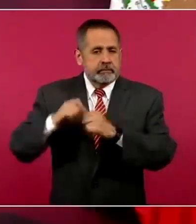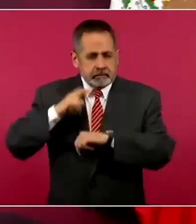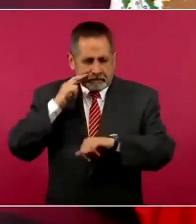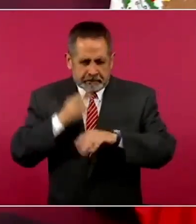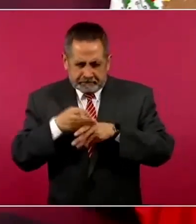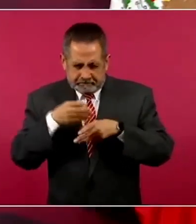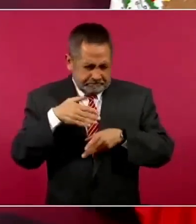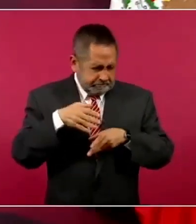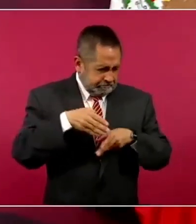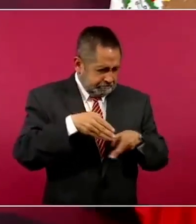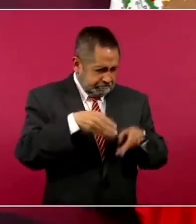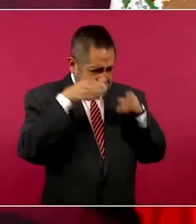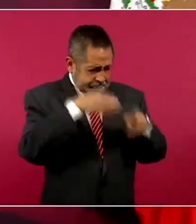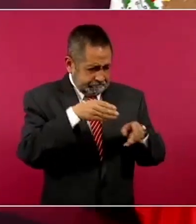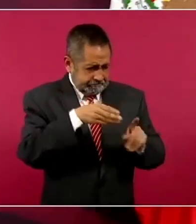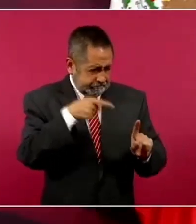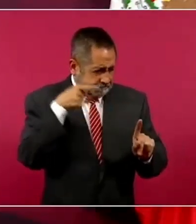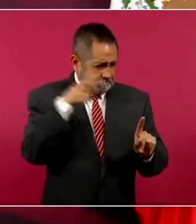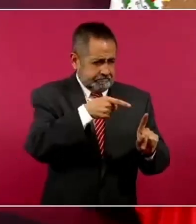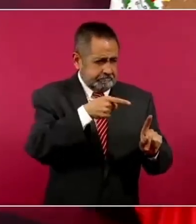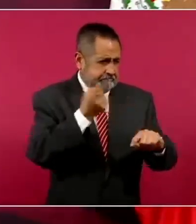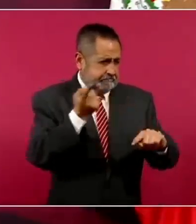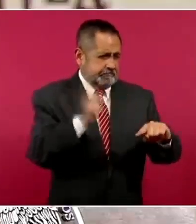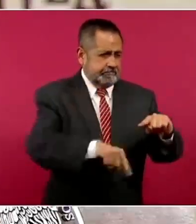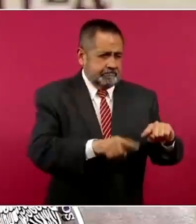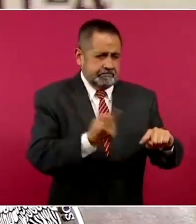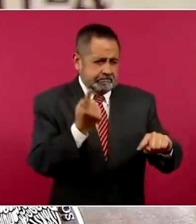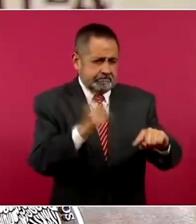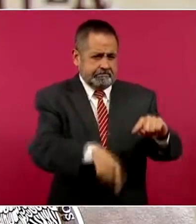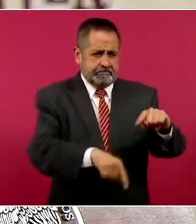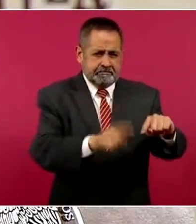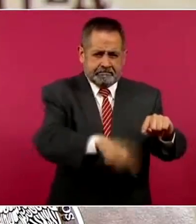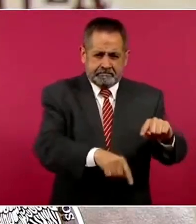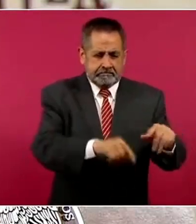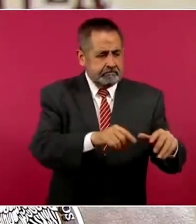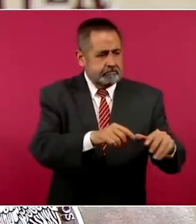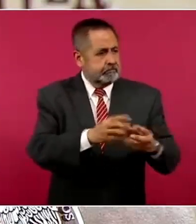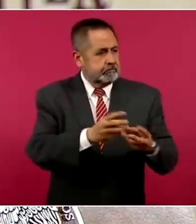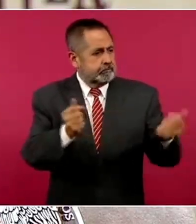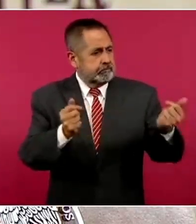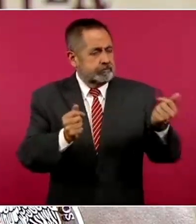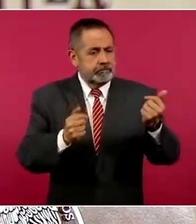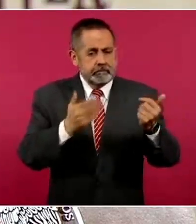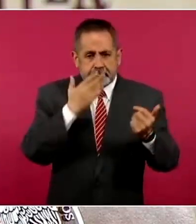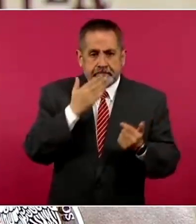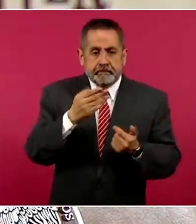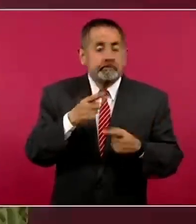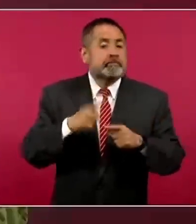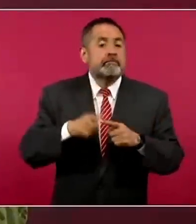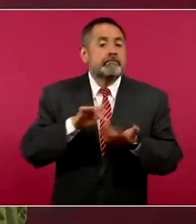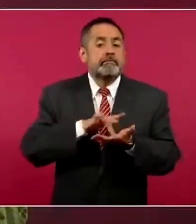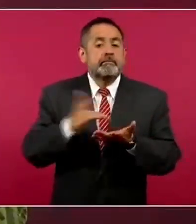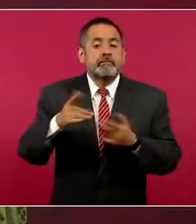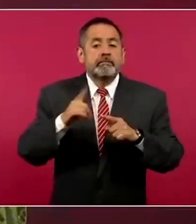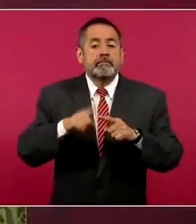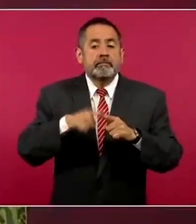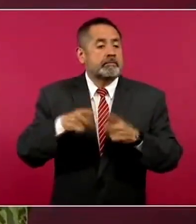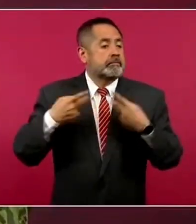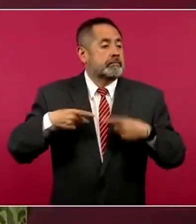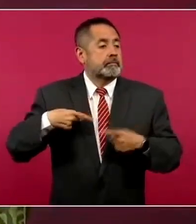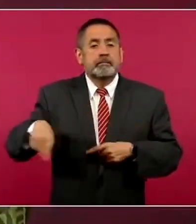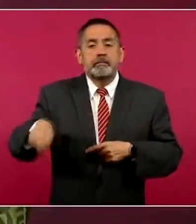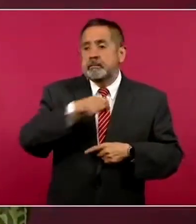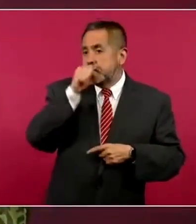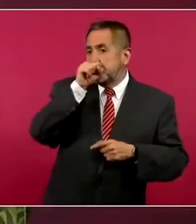está dedicado exclusivamente a eso y que precisamente también depende mucho de la información que le haga llegar la